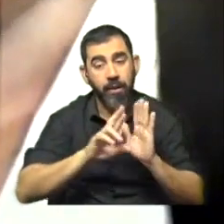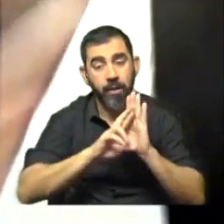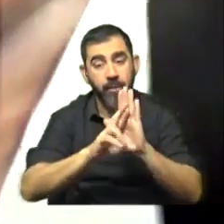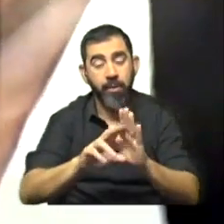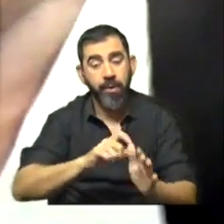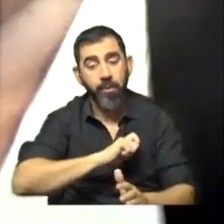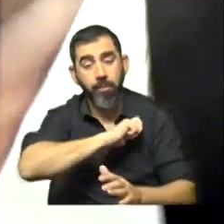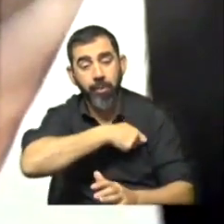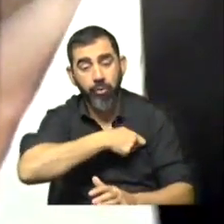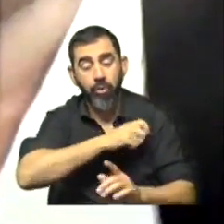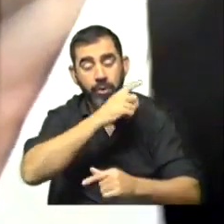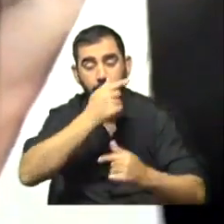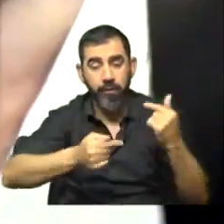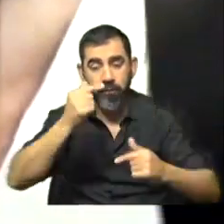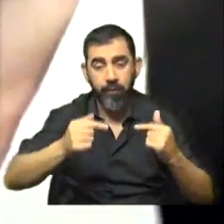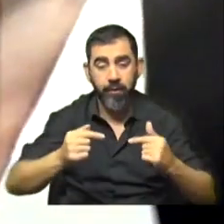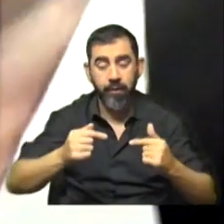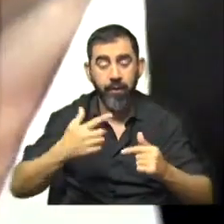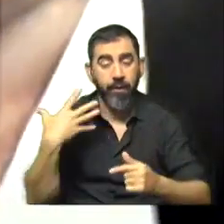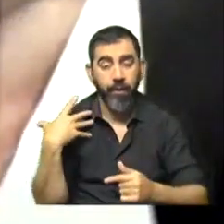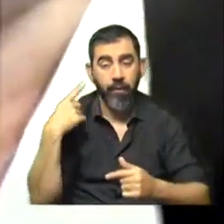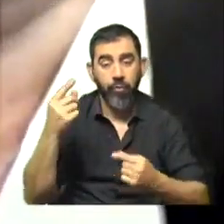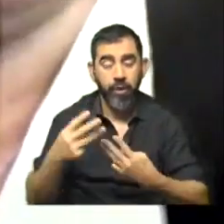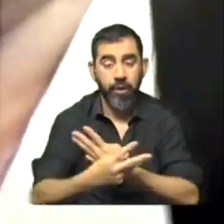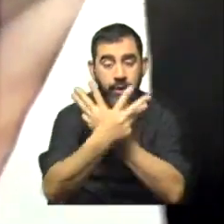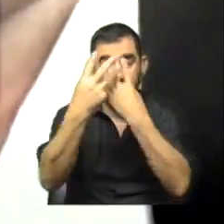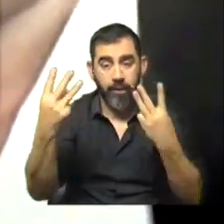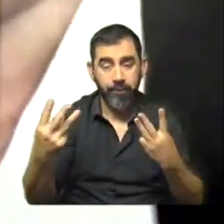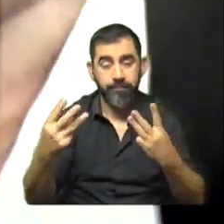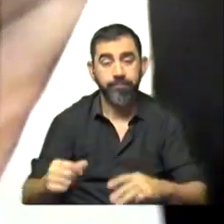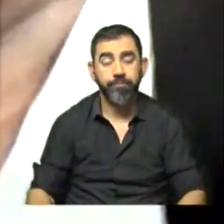inspecciones y de las diferentes direcciones generales.